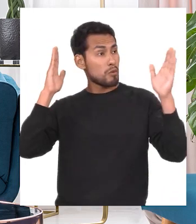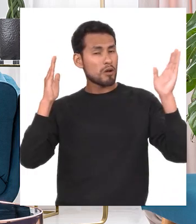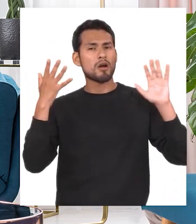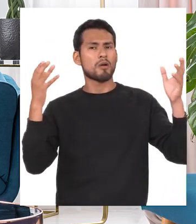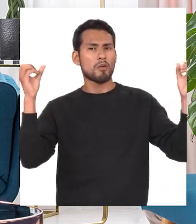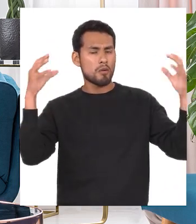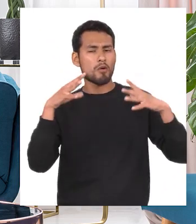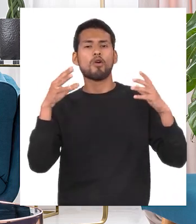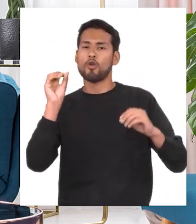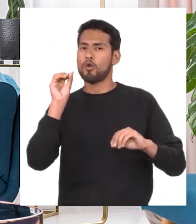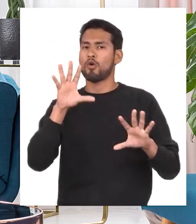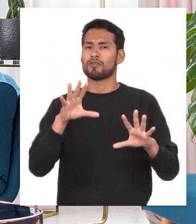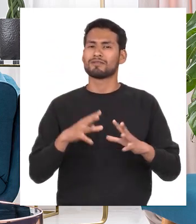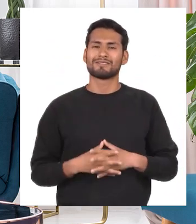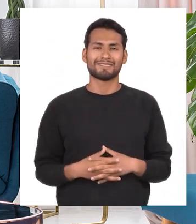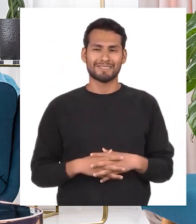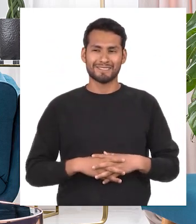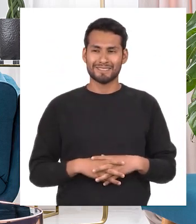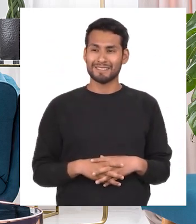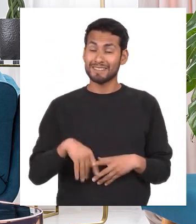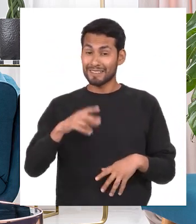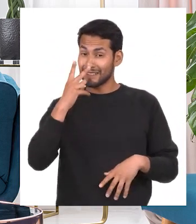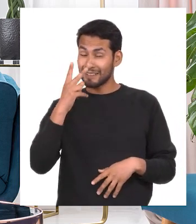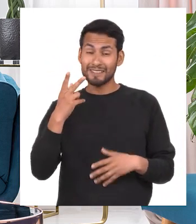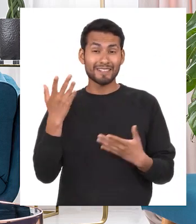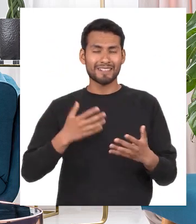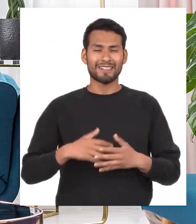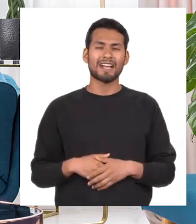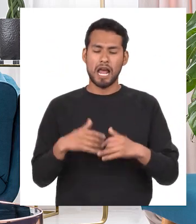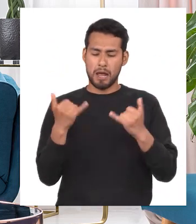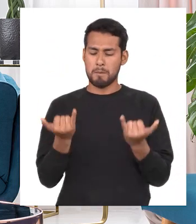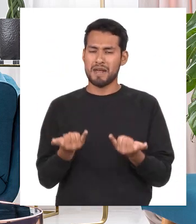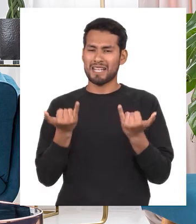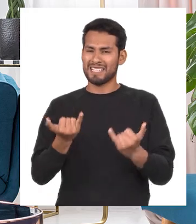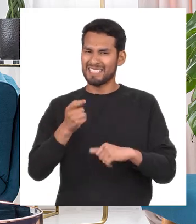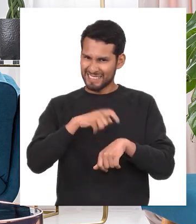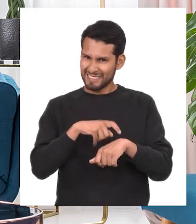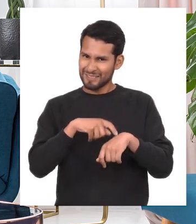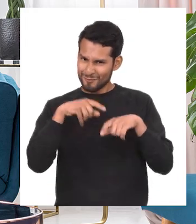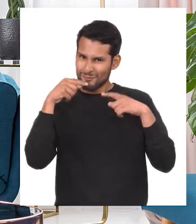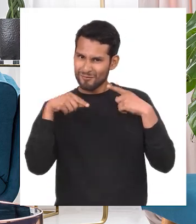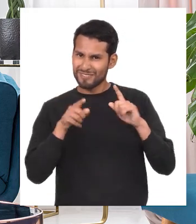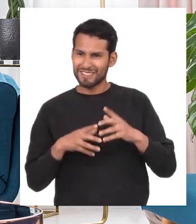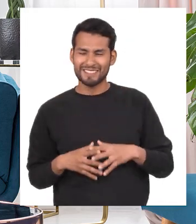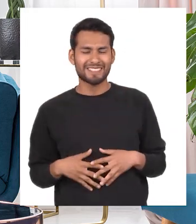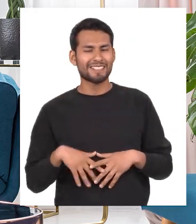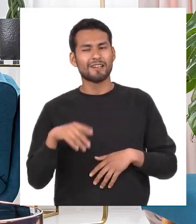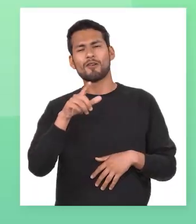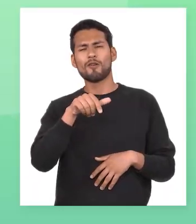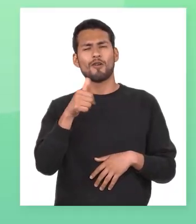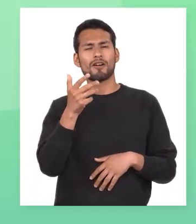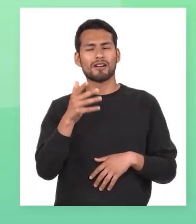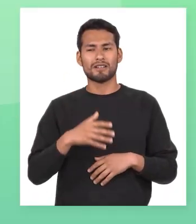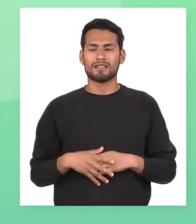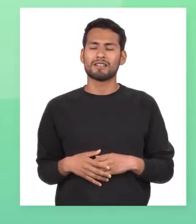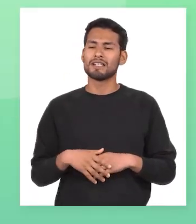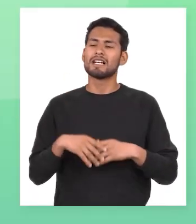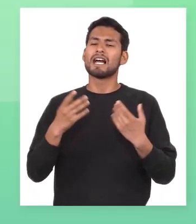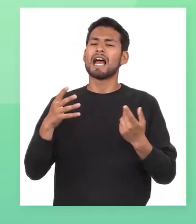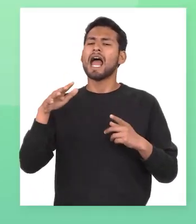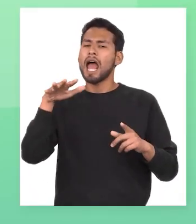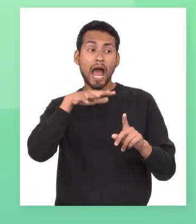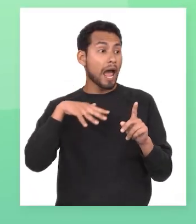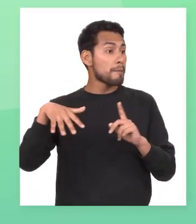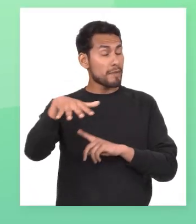cuadros y las paredes reflejan mucha luz Como ven, la acción está en el momento preciso de su mención Por último, tenemos